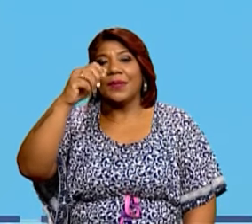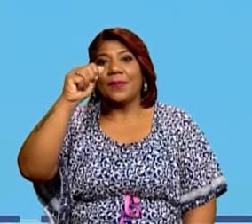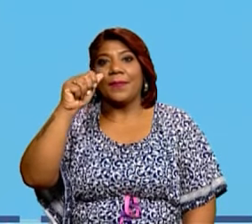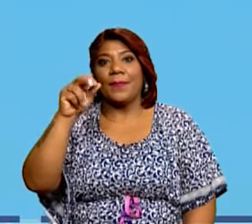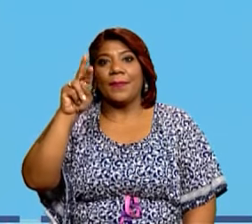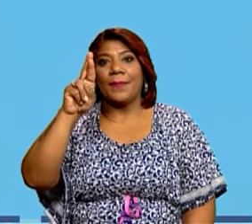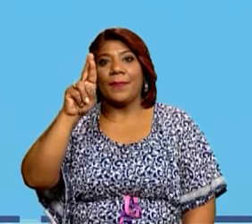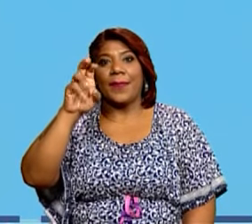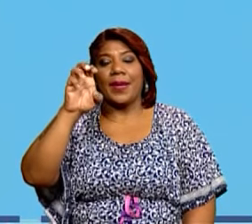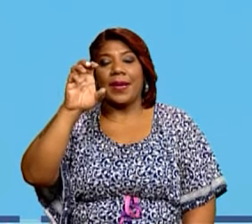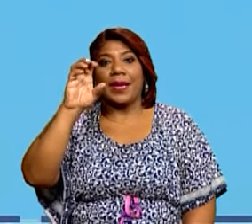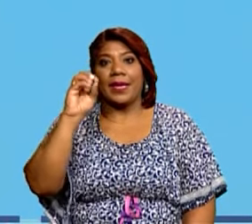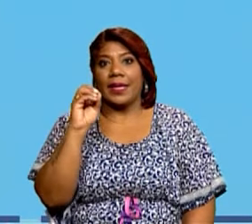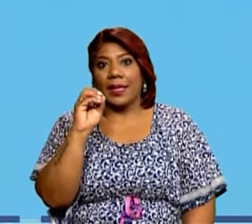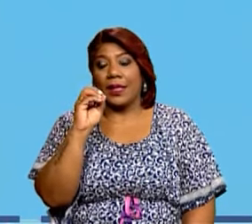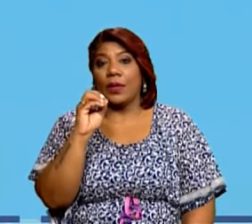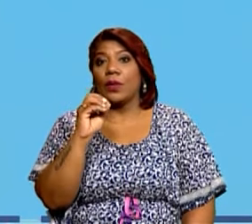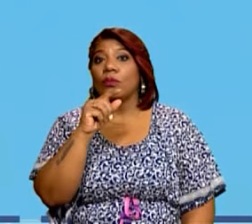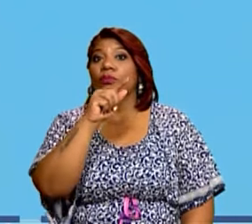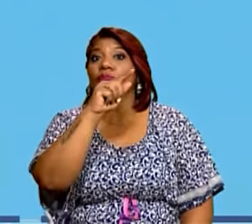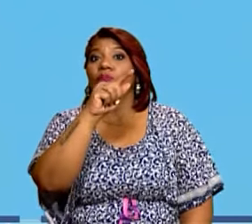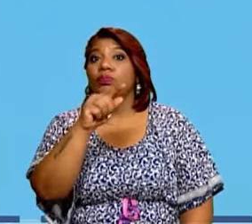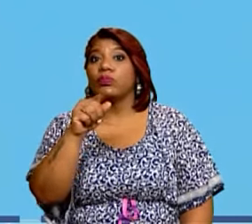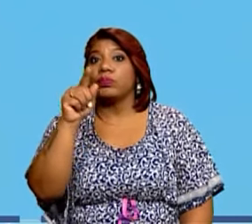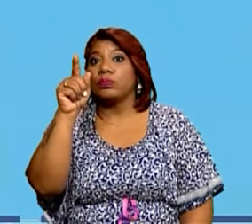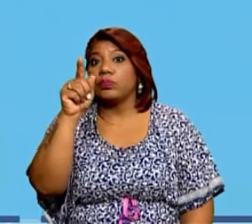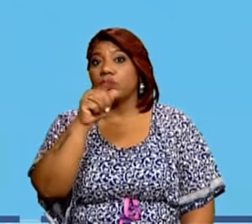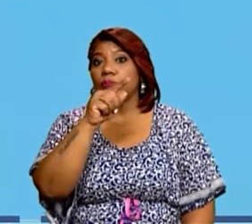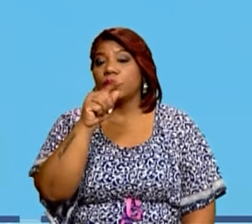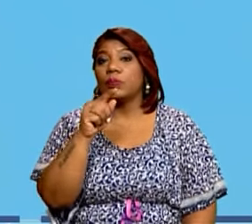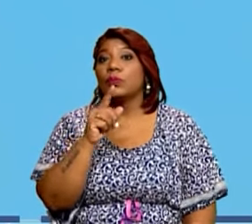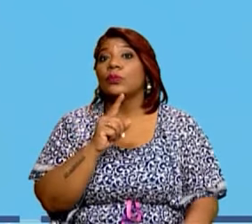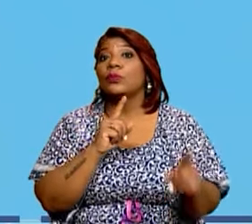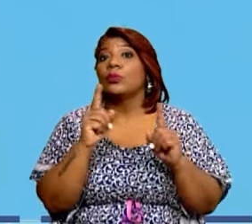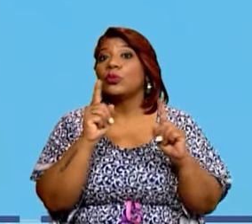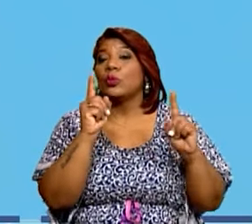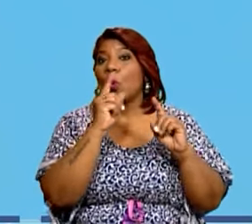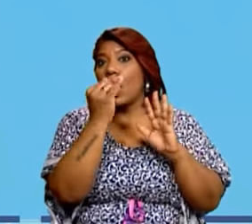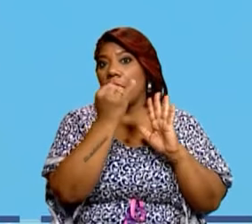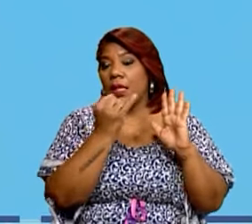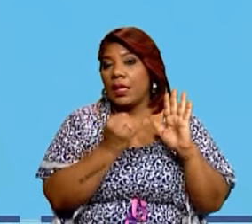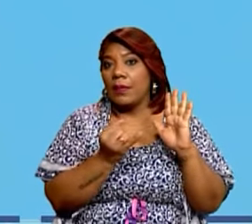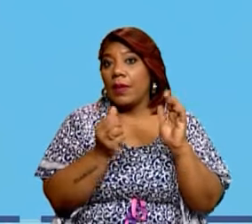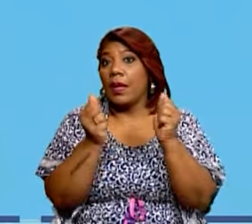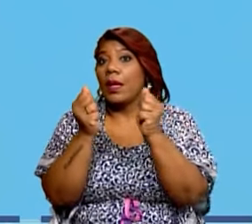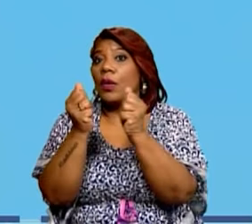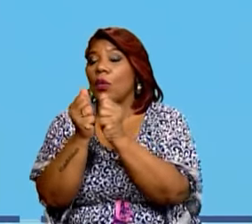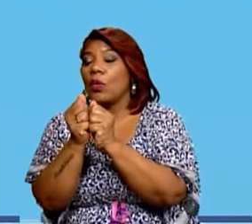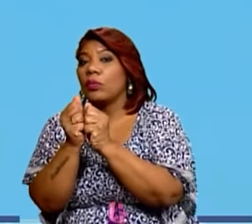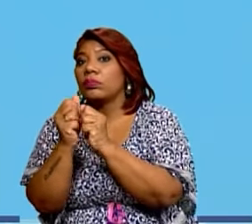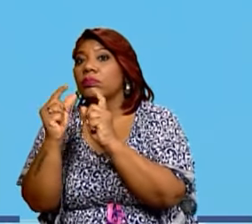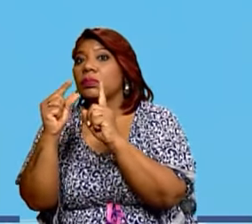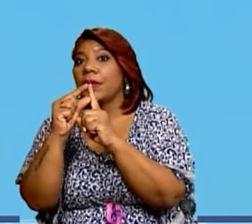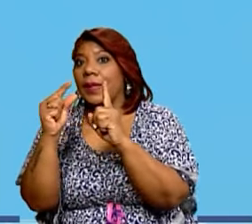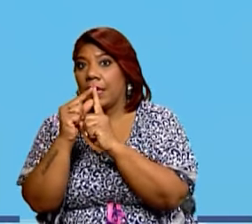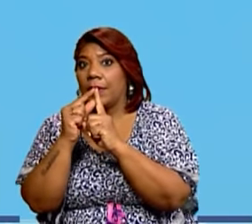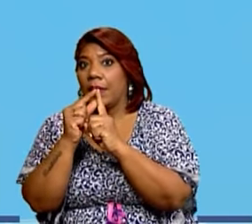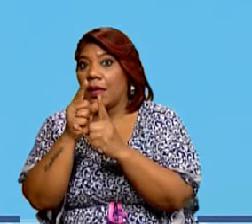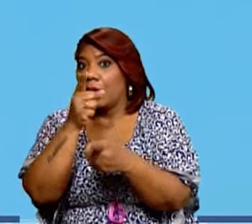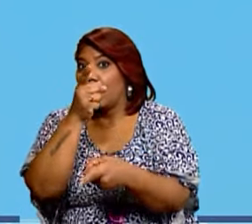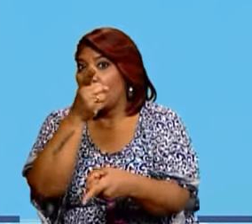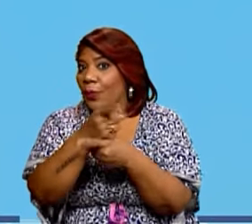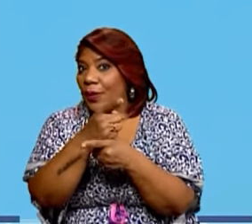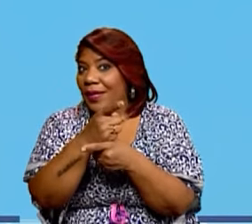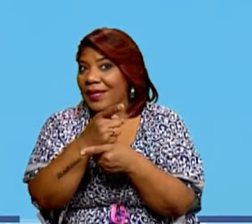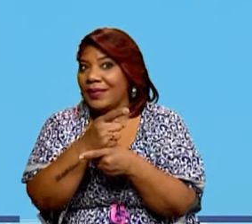unir, vas a hacer un match de la imagen, ¿ok? Sobre, a ver, la primera es la familia extensa. ¿Dónde